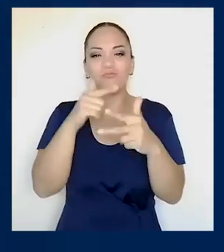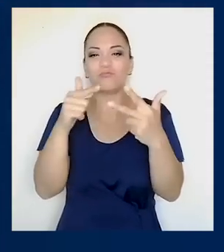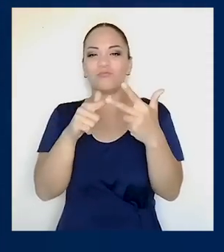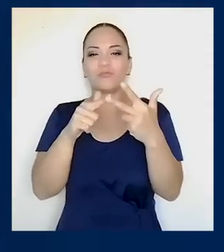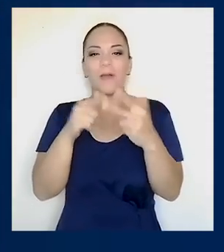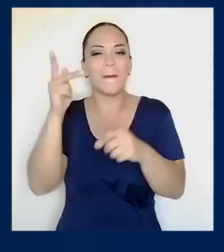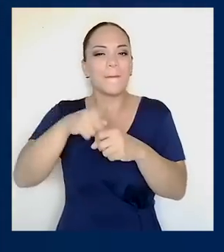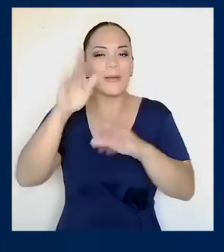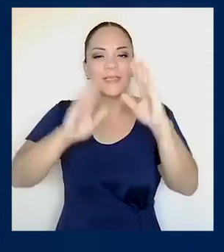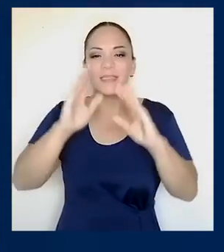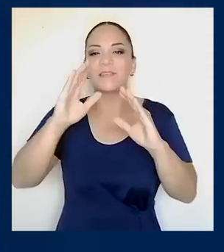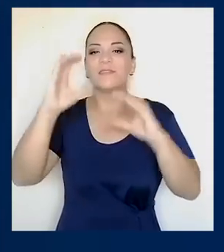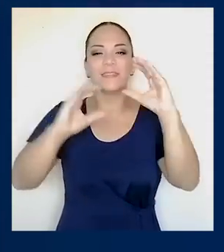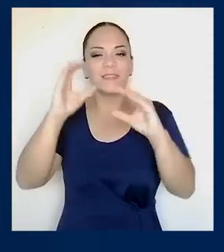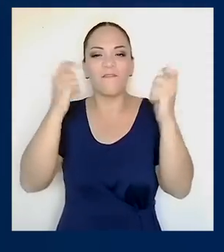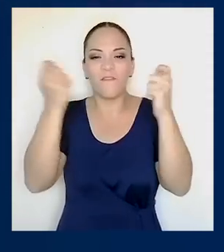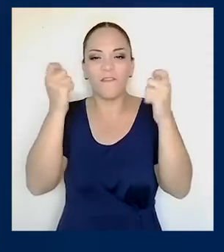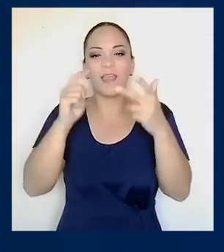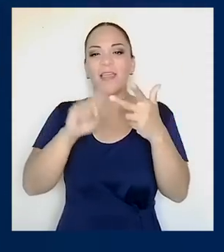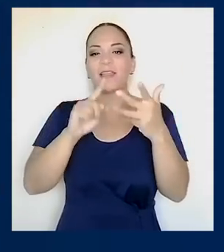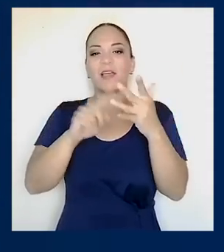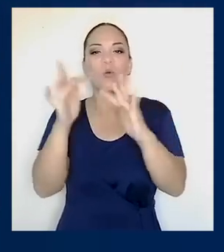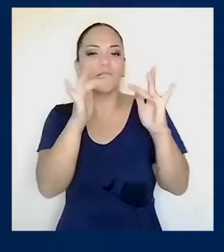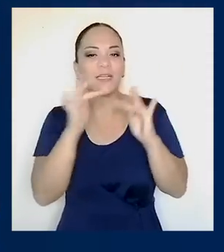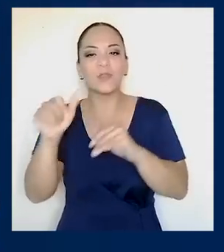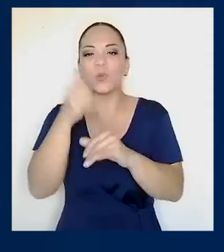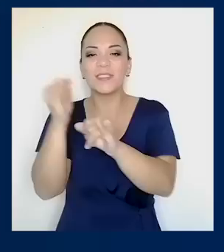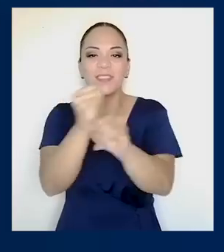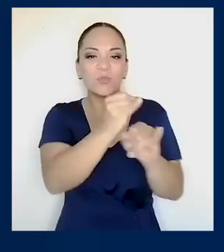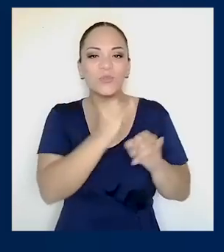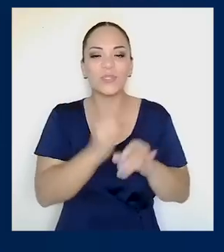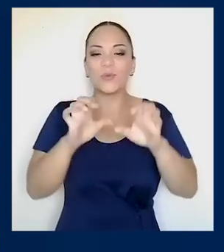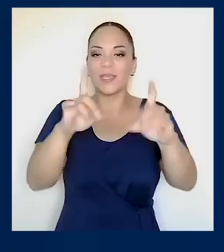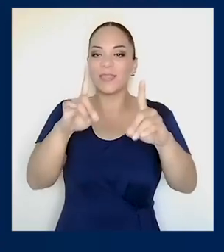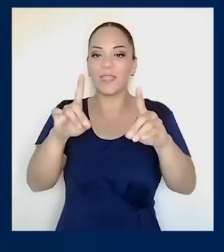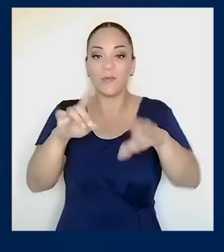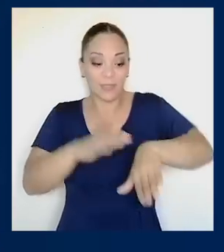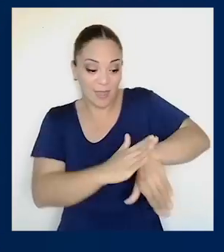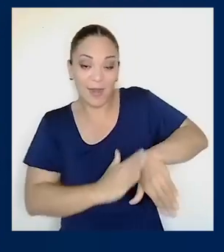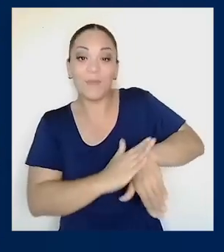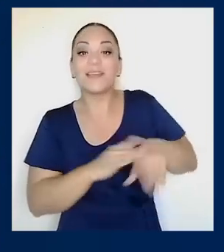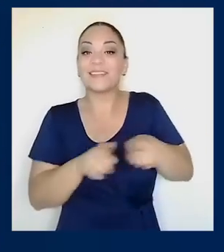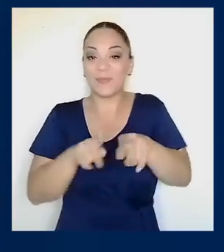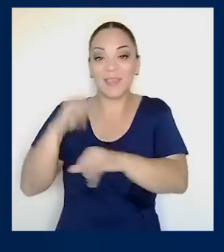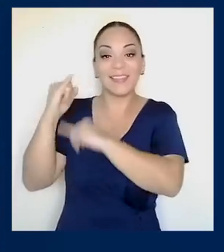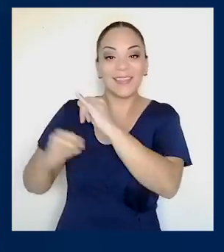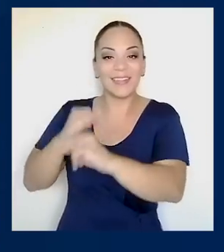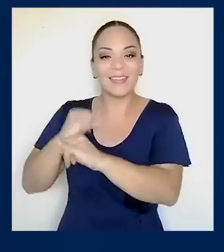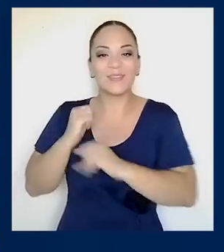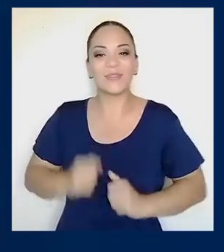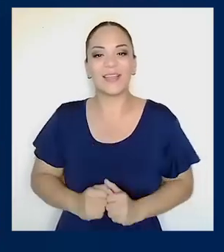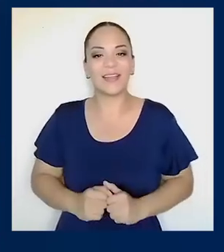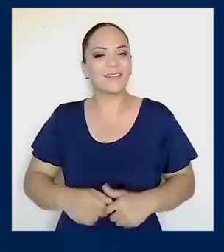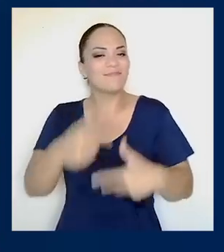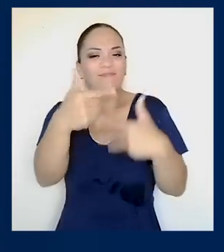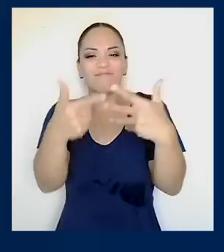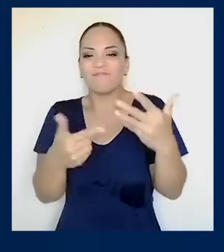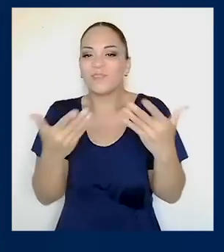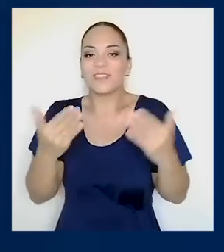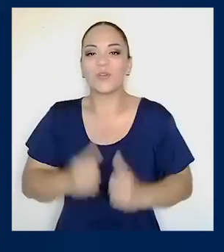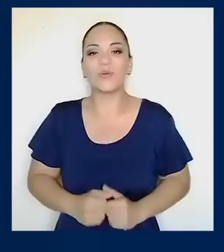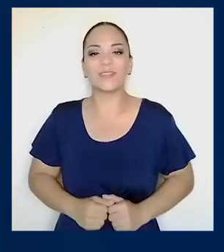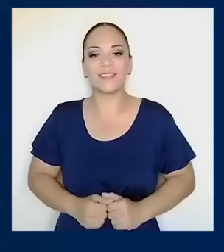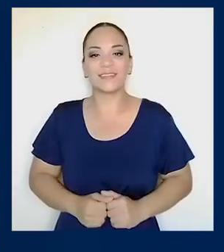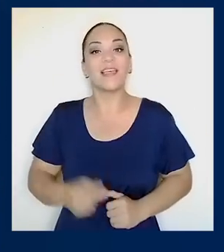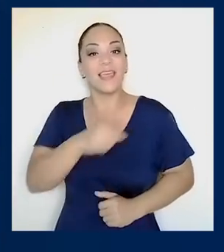participar en ferias científicas, conectarse con otros centros educativos a nivel nacional y también internacionalmente. En fin,